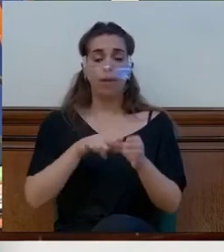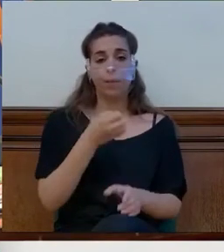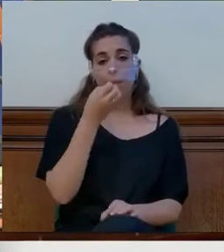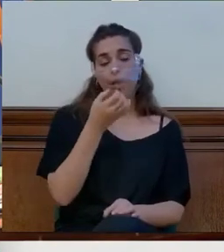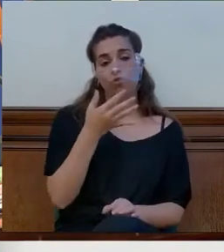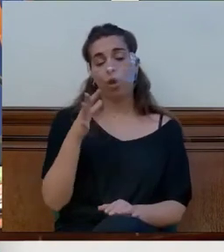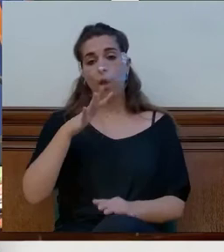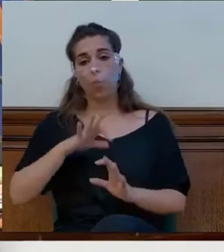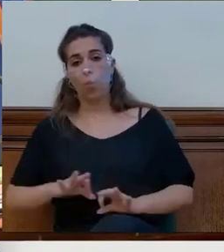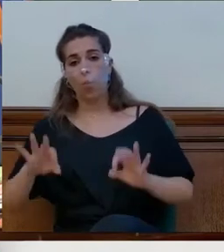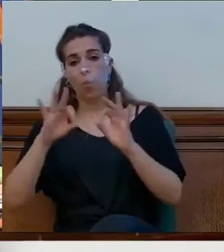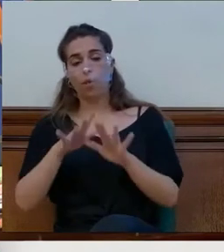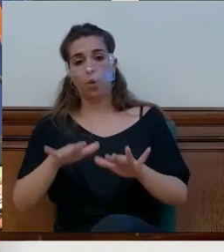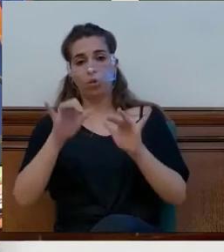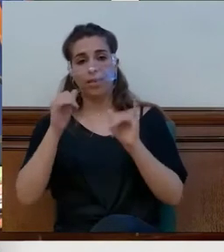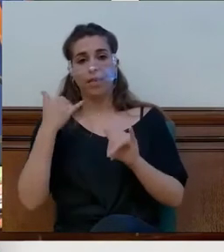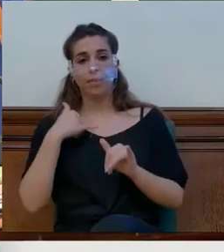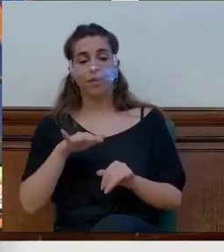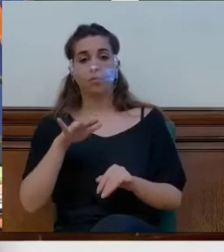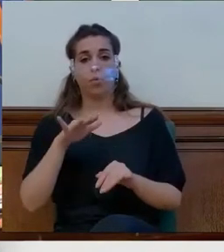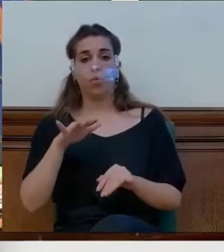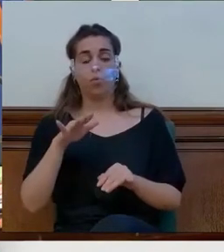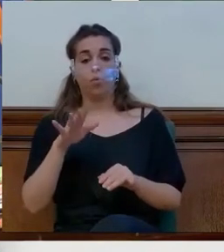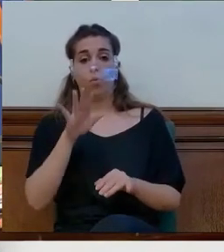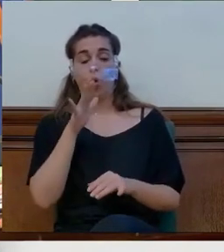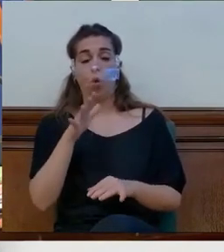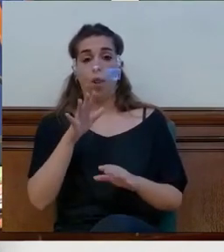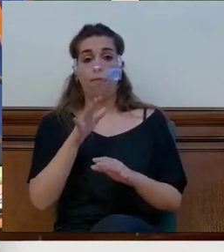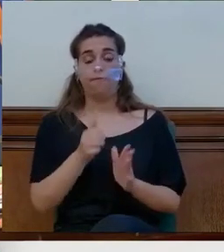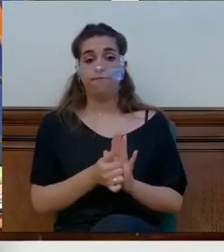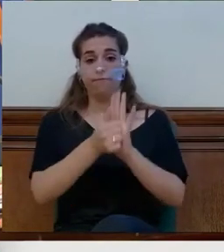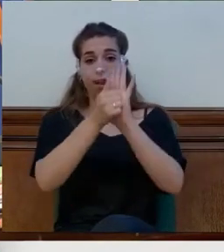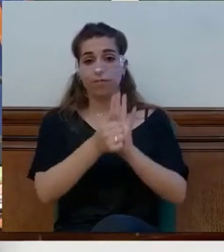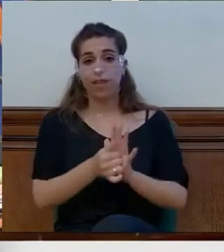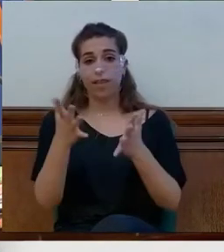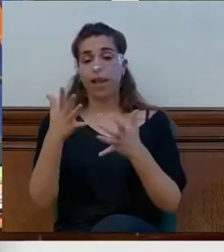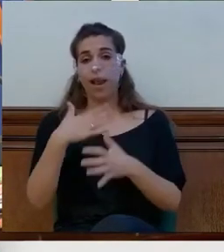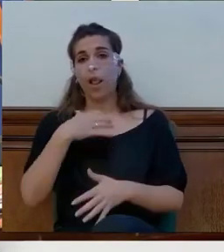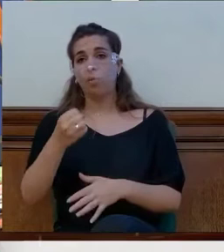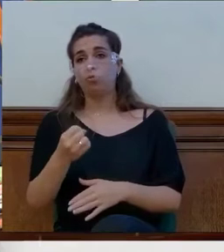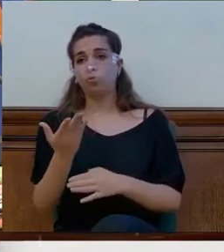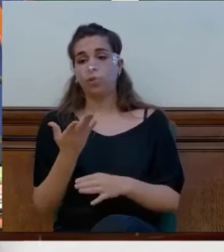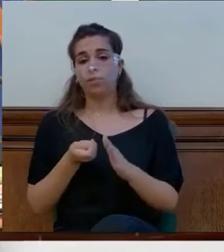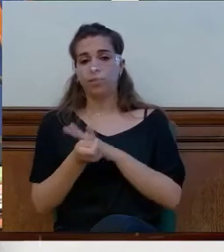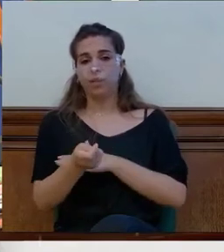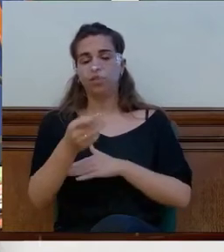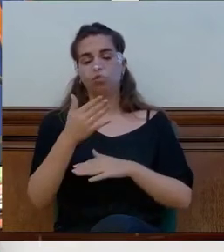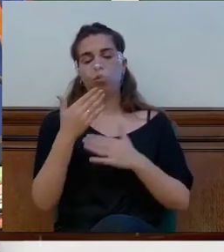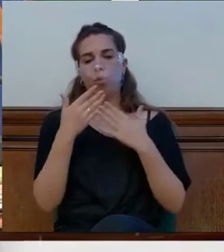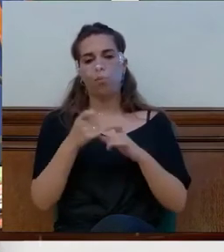Más Madrid, Ganar Mosto les presentó en el Pleno de mayo en nombre de la plataforma. Una moción con un texto